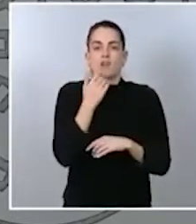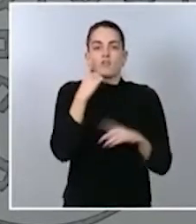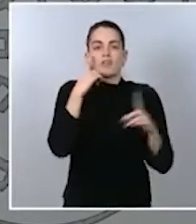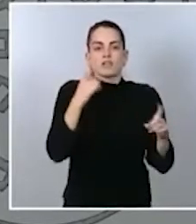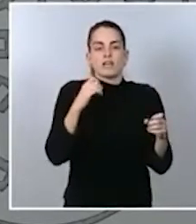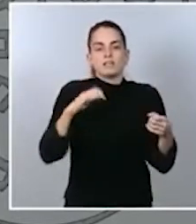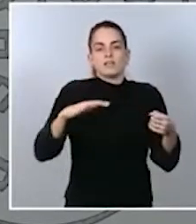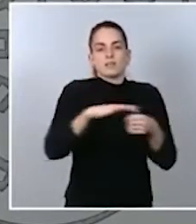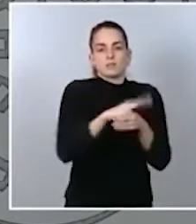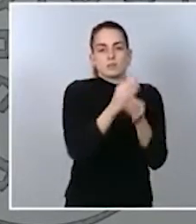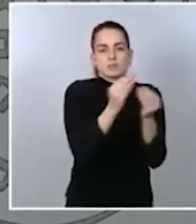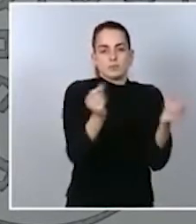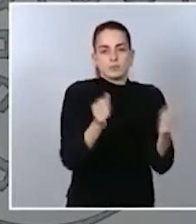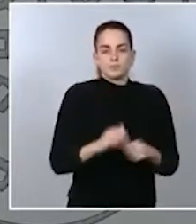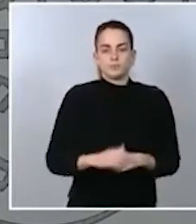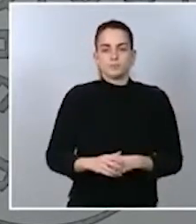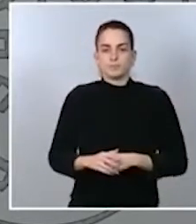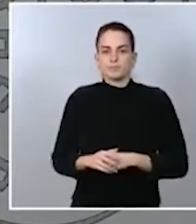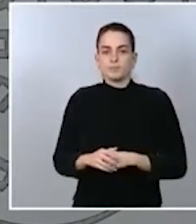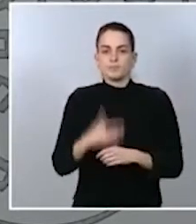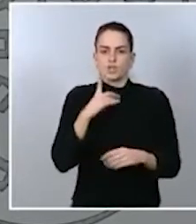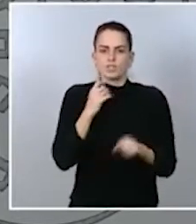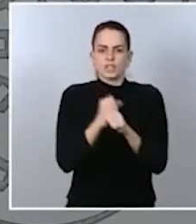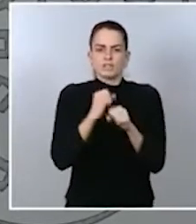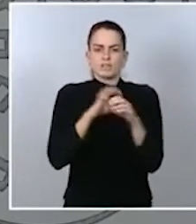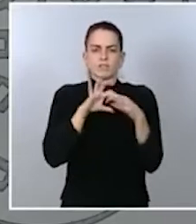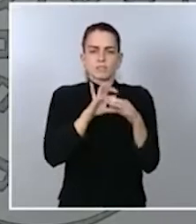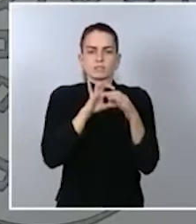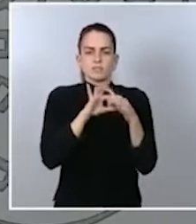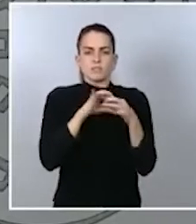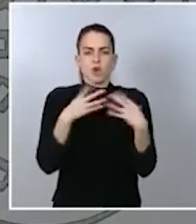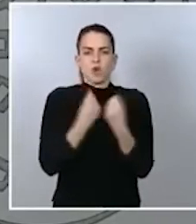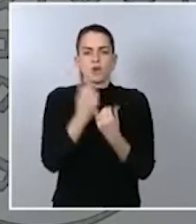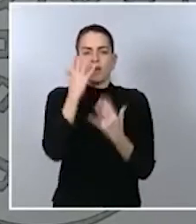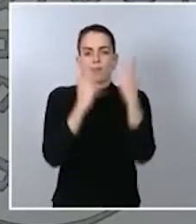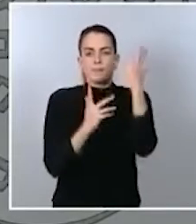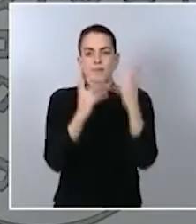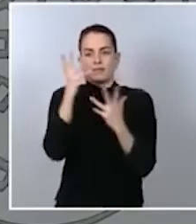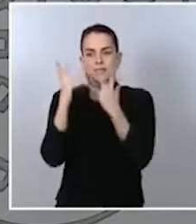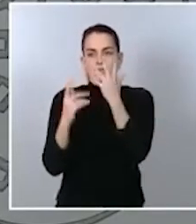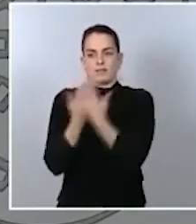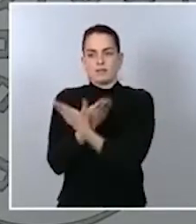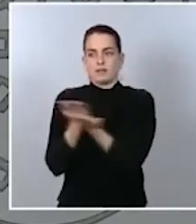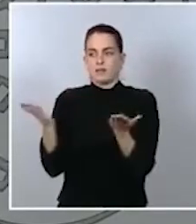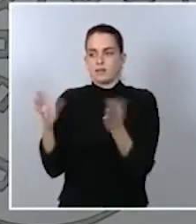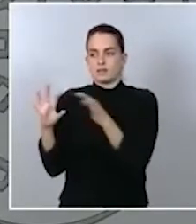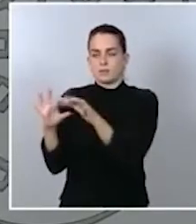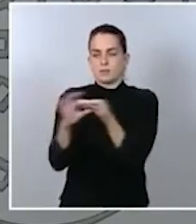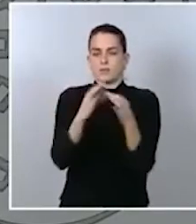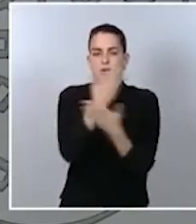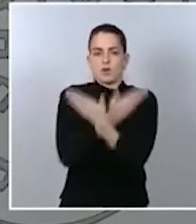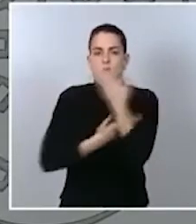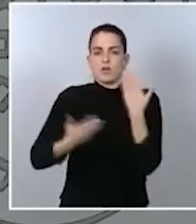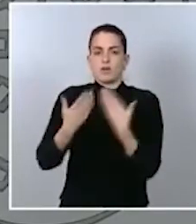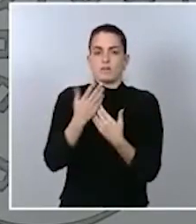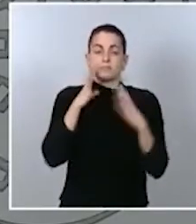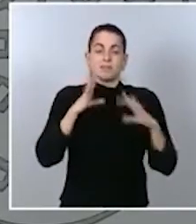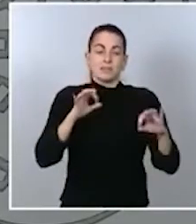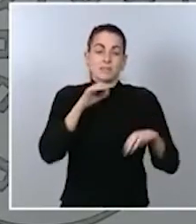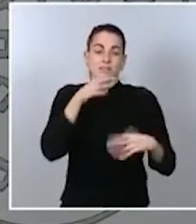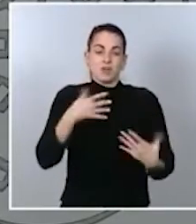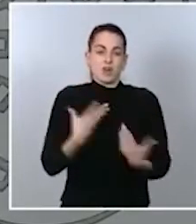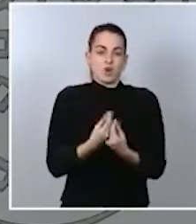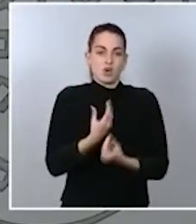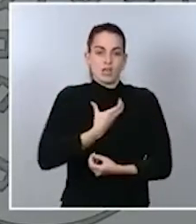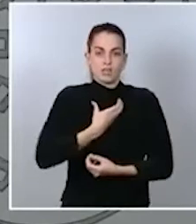trabajando, en estrecha coordinación con el resto de administraciones, fundamentalmente en este caso con los ayuntamientos, que son aquellos que tienen